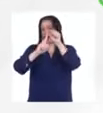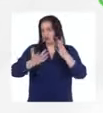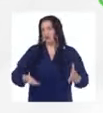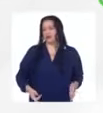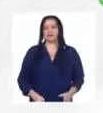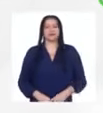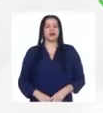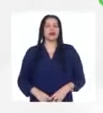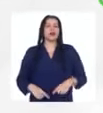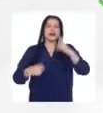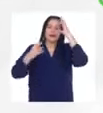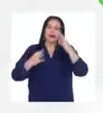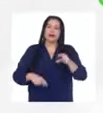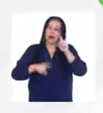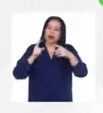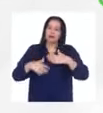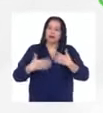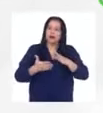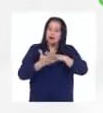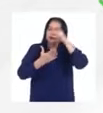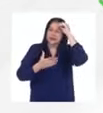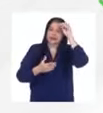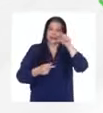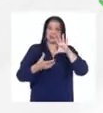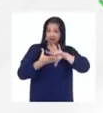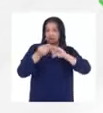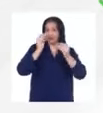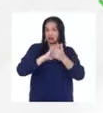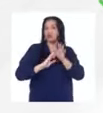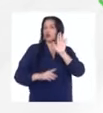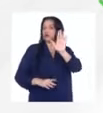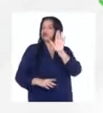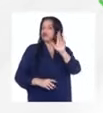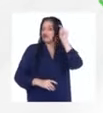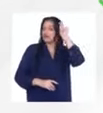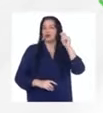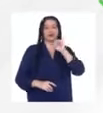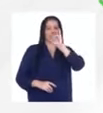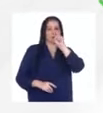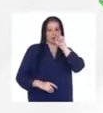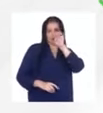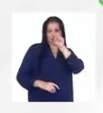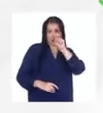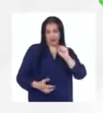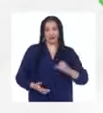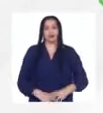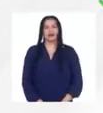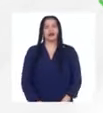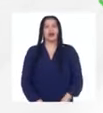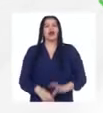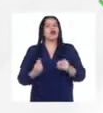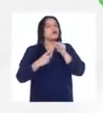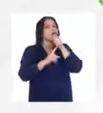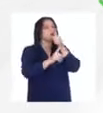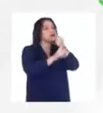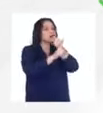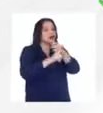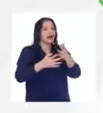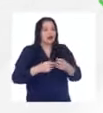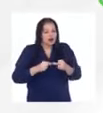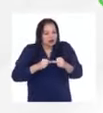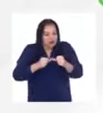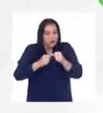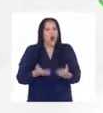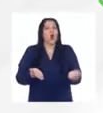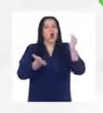y creo que si algo podemos aprender de la historia que nos cuenta Inés es como ella constantemente vuelve a su